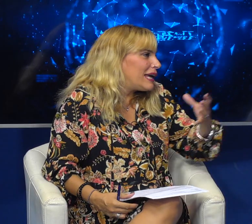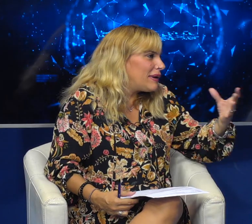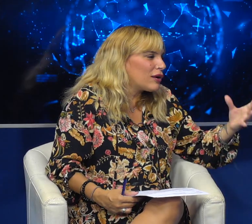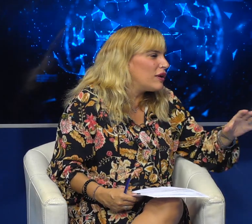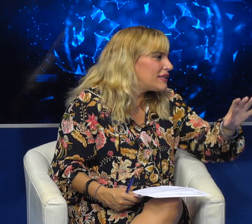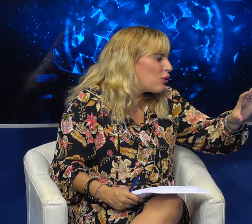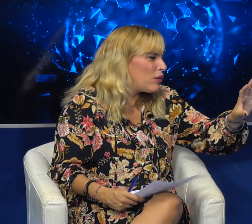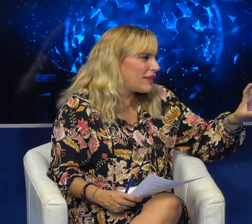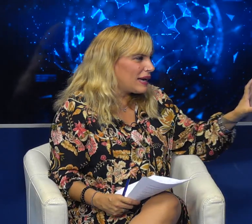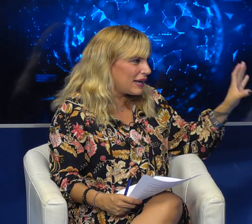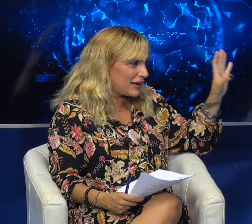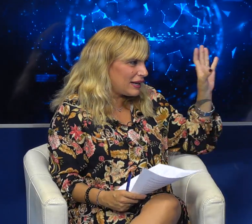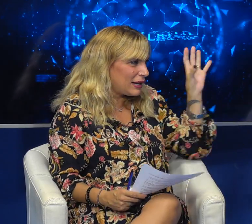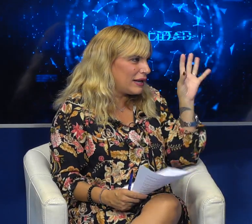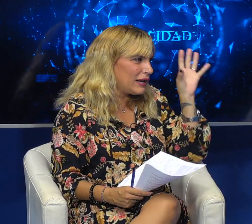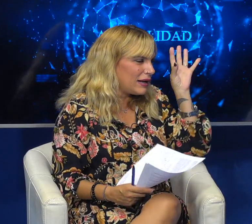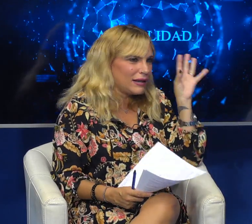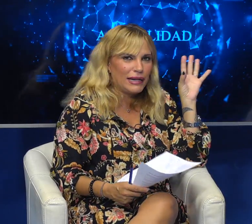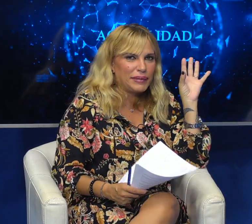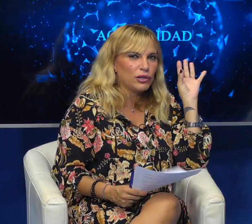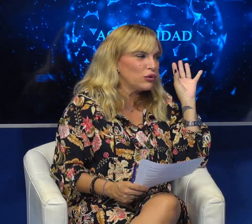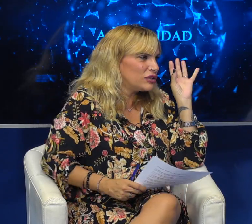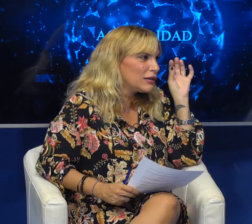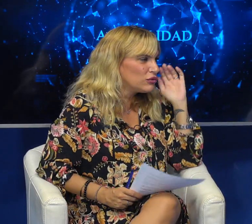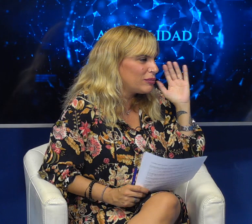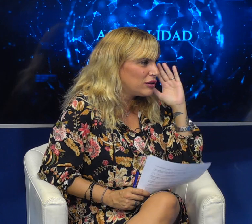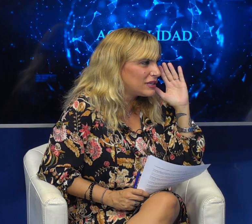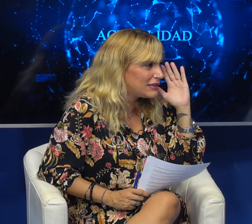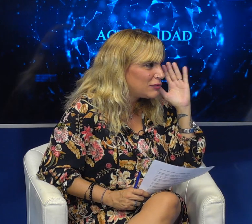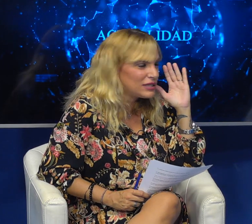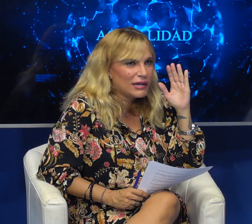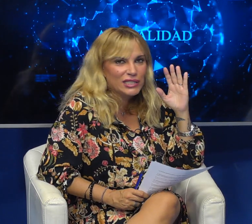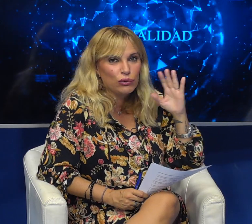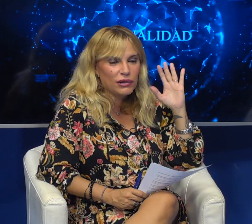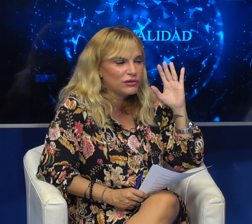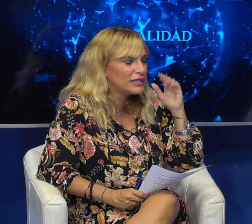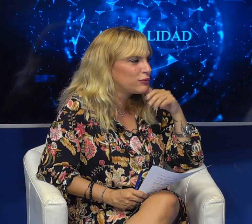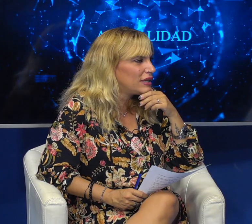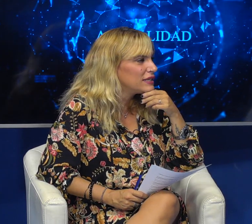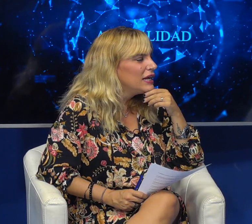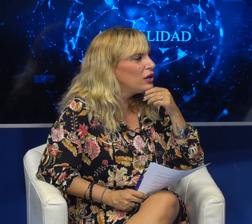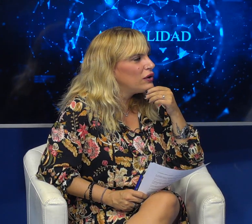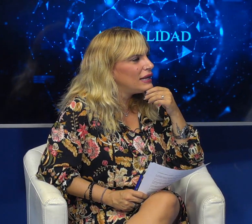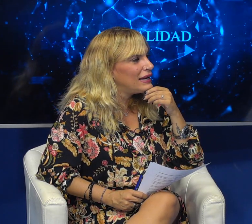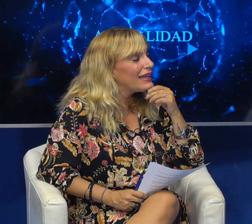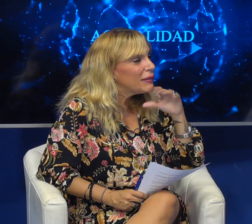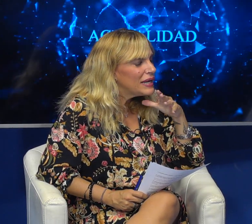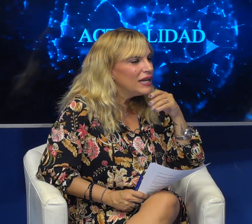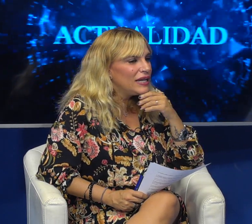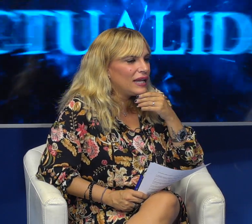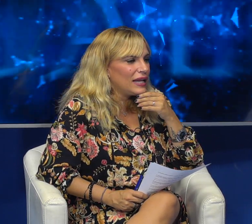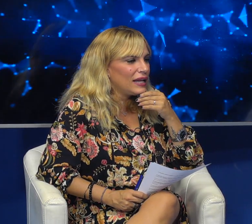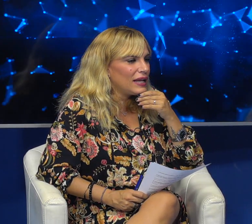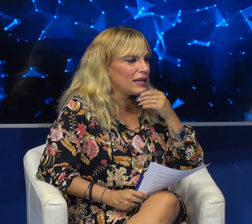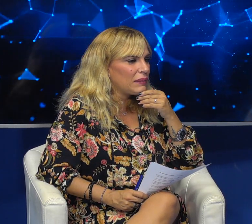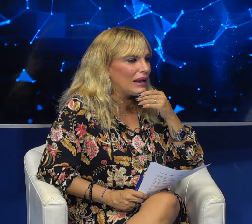tiene nada que ver con esta locura de la guerra de la invasión rusa ni mucho menos que ya estamos ya saturados saturadas Lorey nada que ver